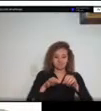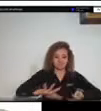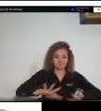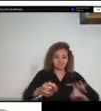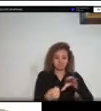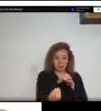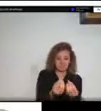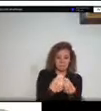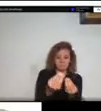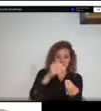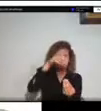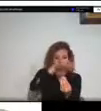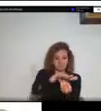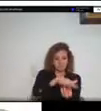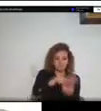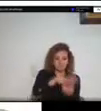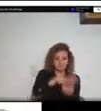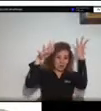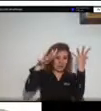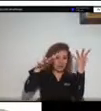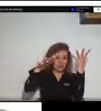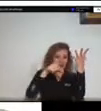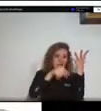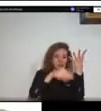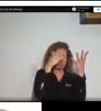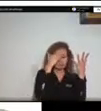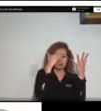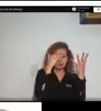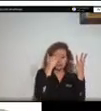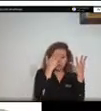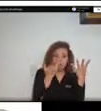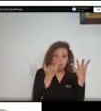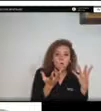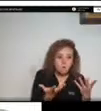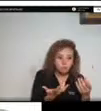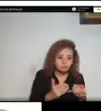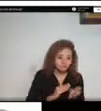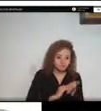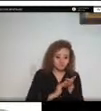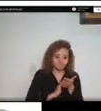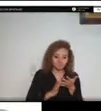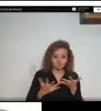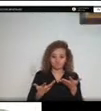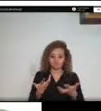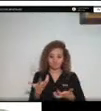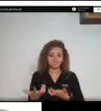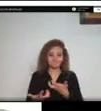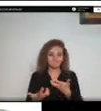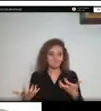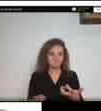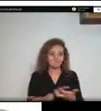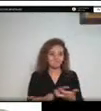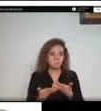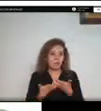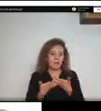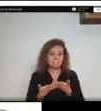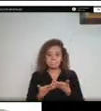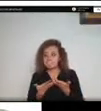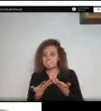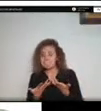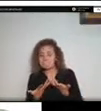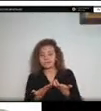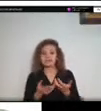trabajadores a nuestra gente a estas condiciones entonces eso hace que pues las afectaciones se dispersen